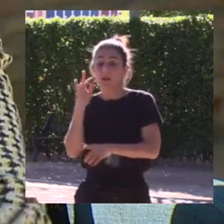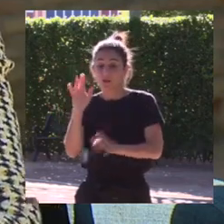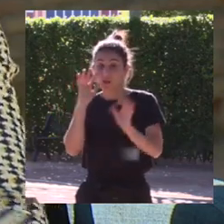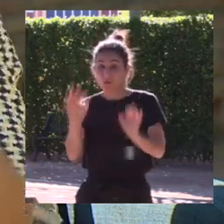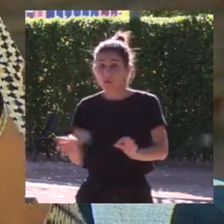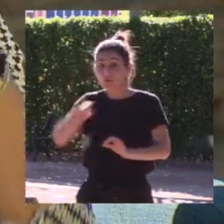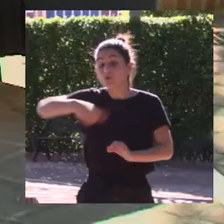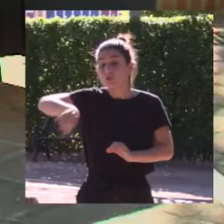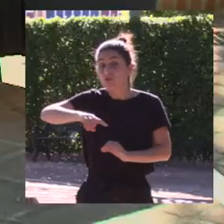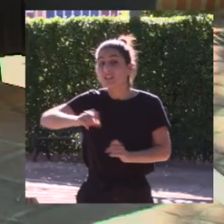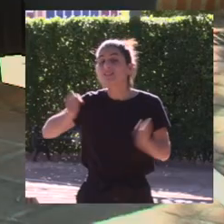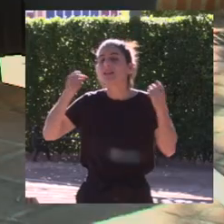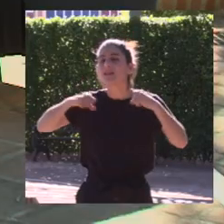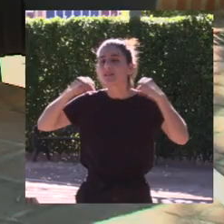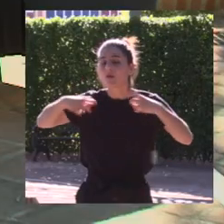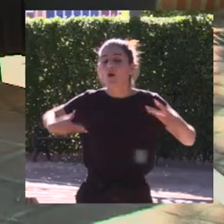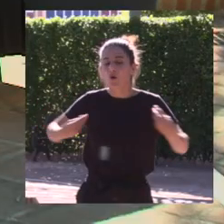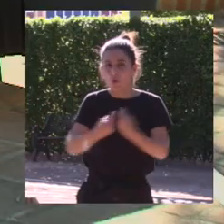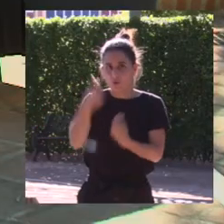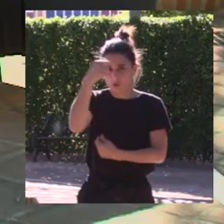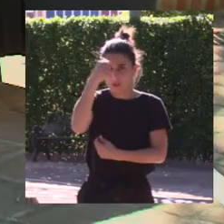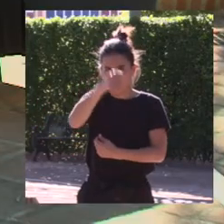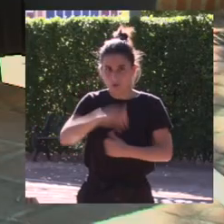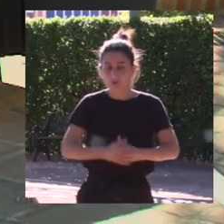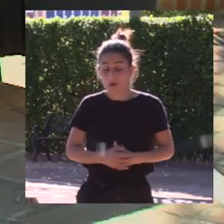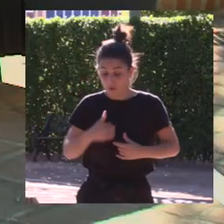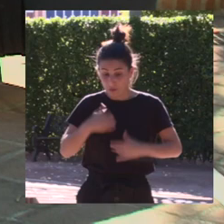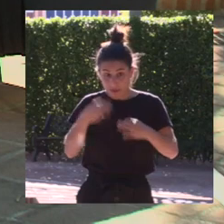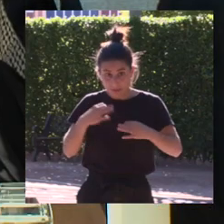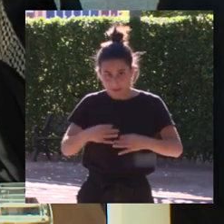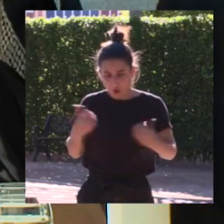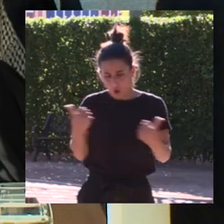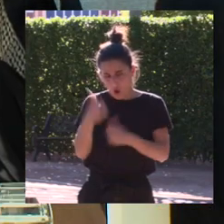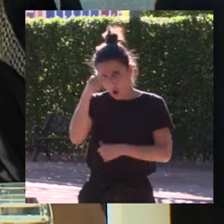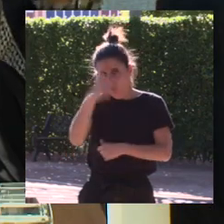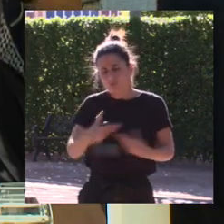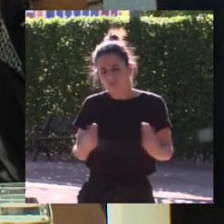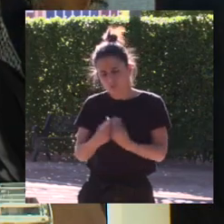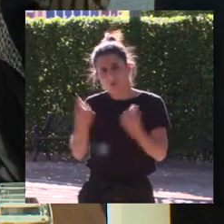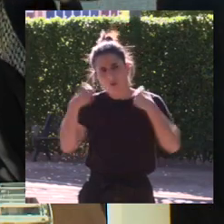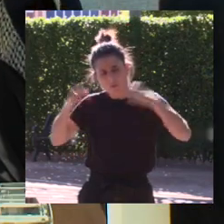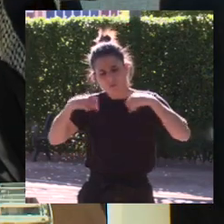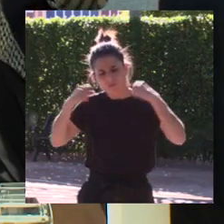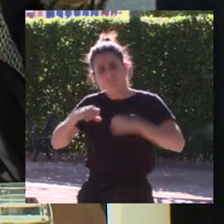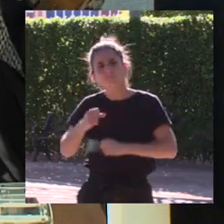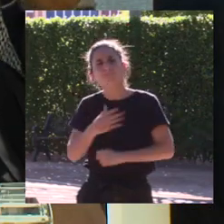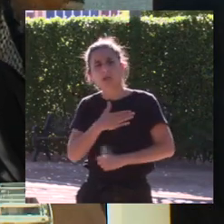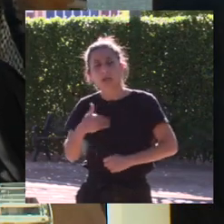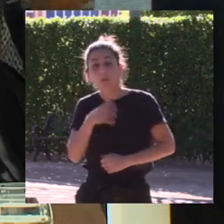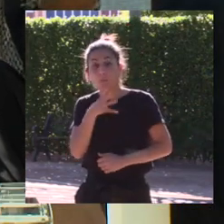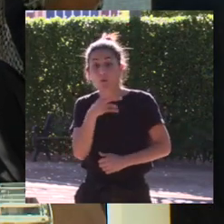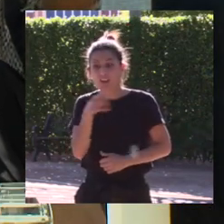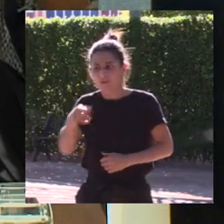entrenábamos nosotras entrenábamos con los chicos yo siempre quise entrenar con los chicos porque bueno era una manera